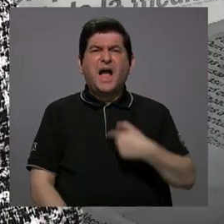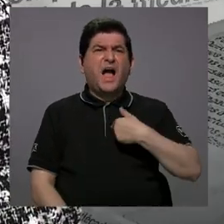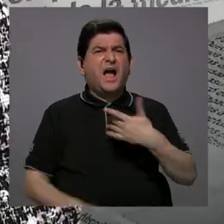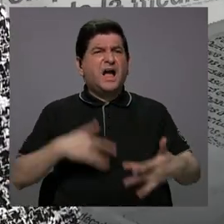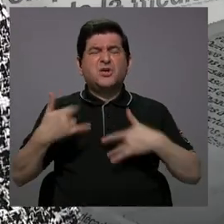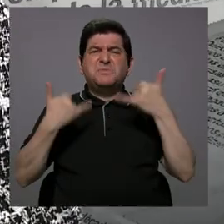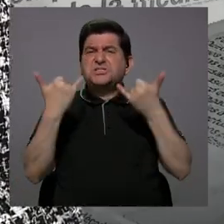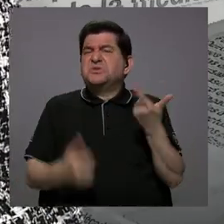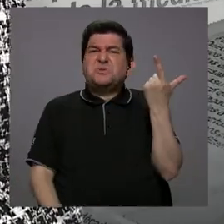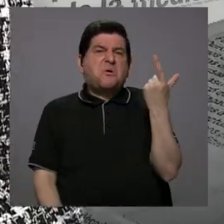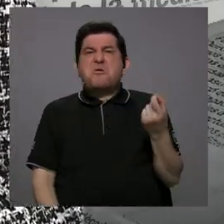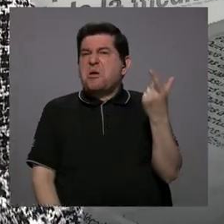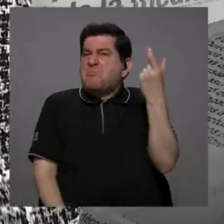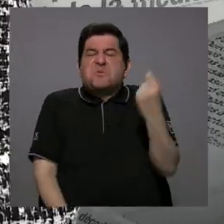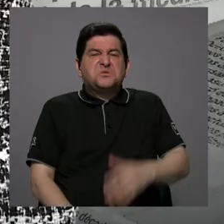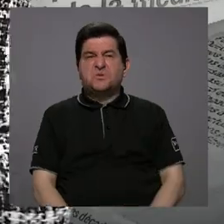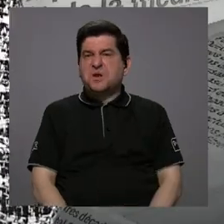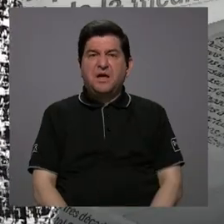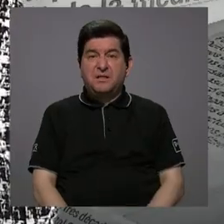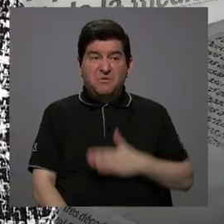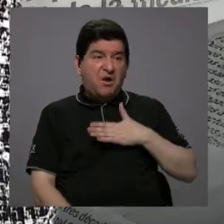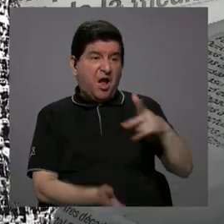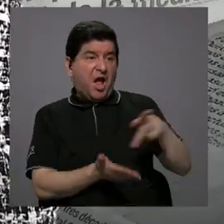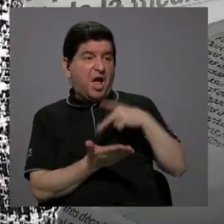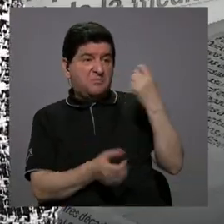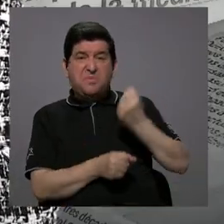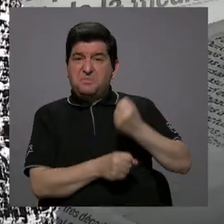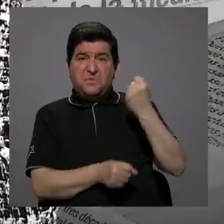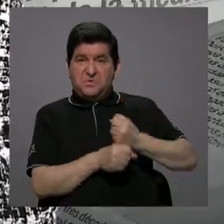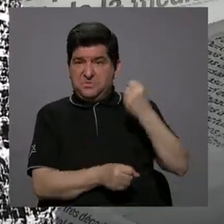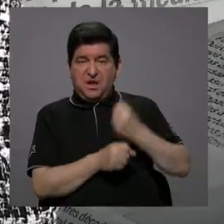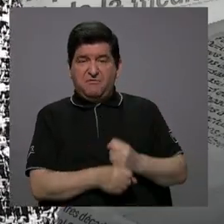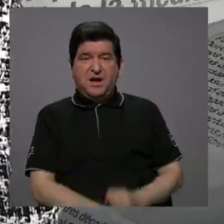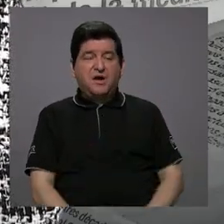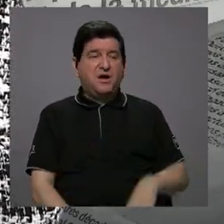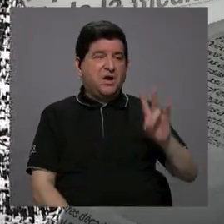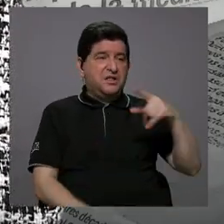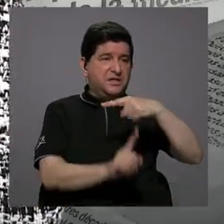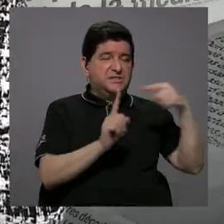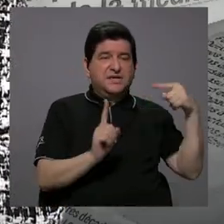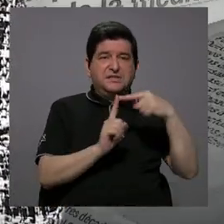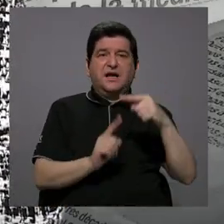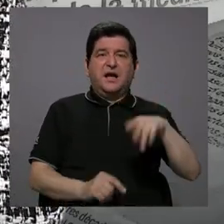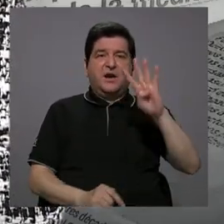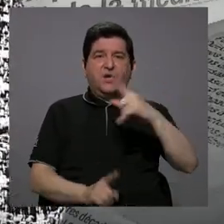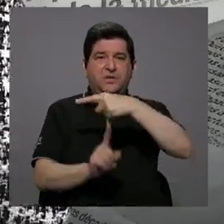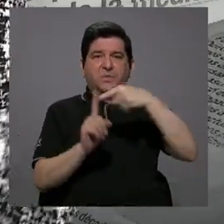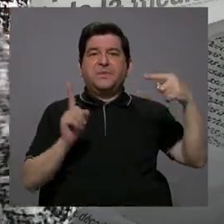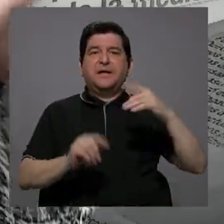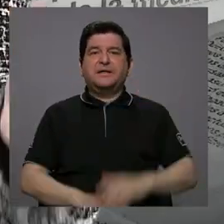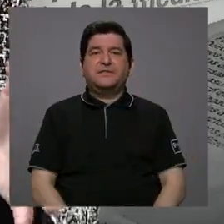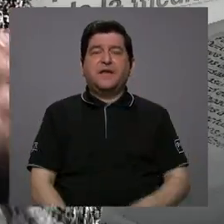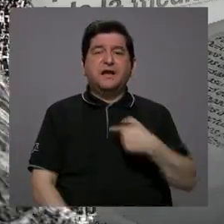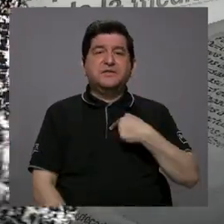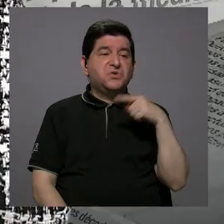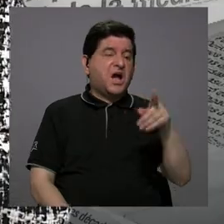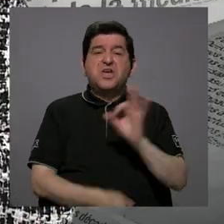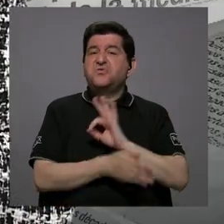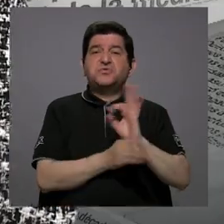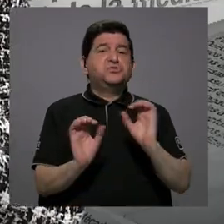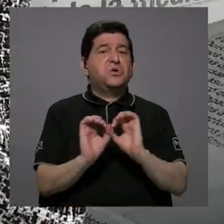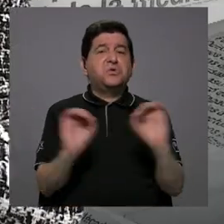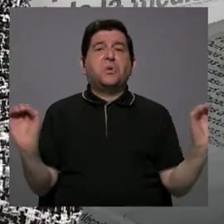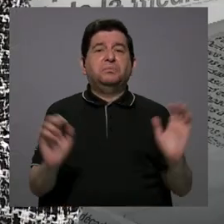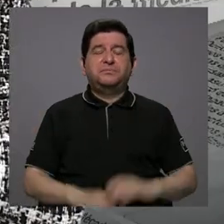siento jubilado, entonces a mí me pagan por trabajar de 7.30 a 4.30. Yo rindo en eso.